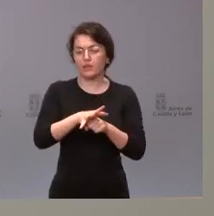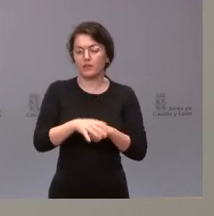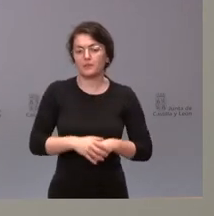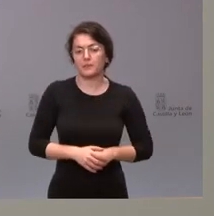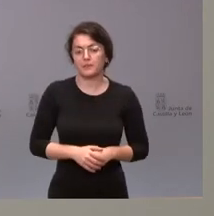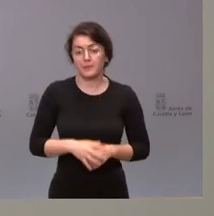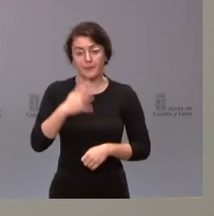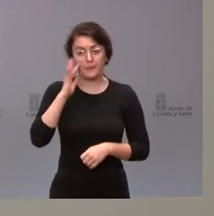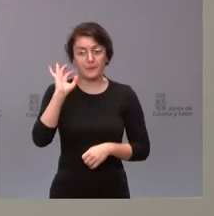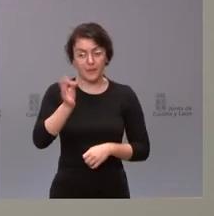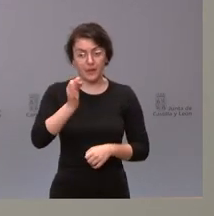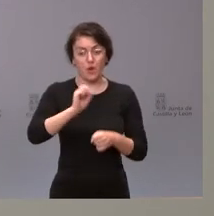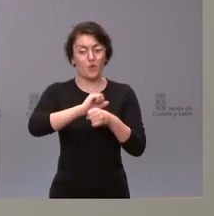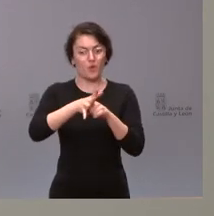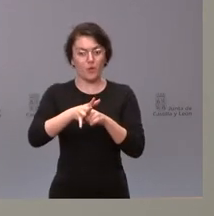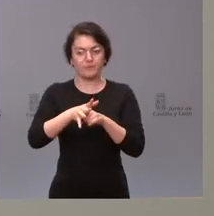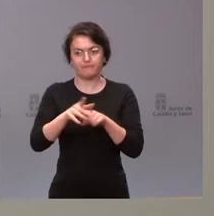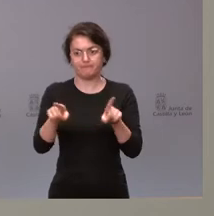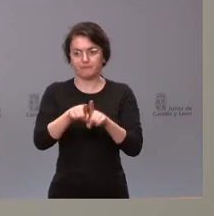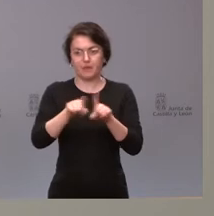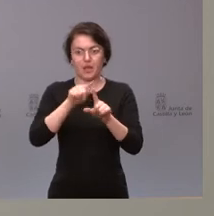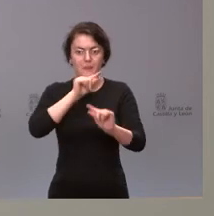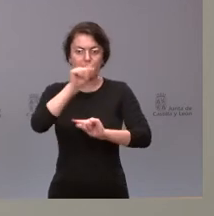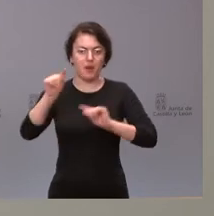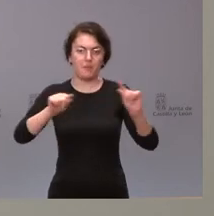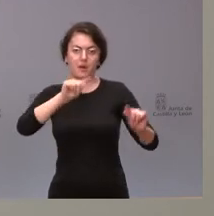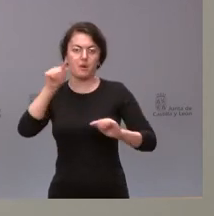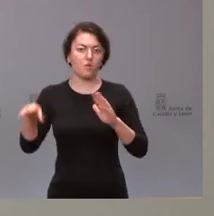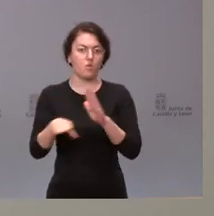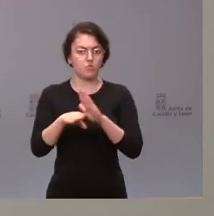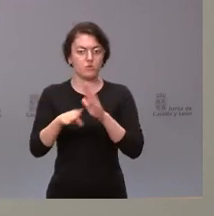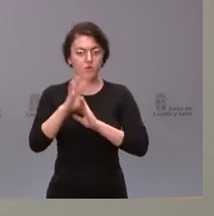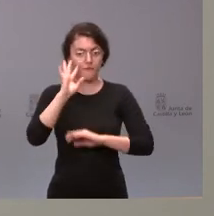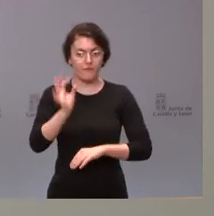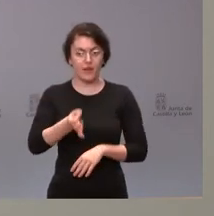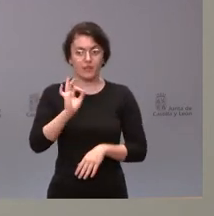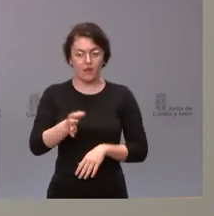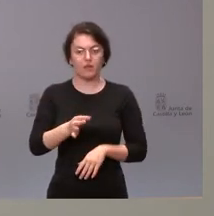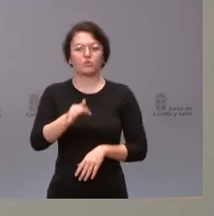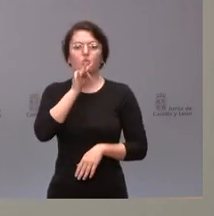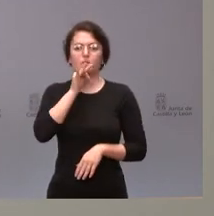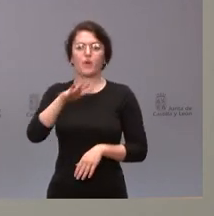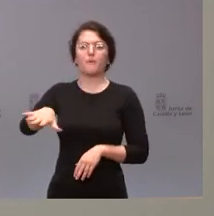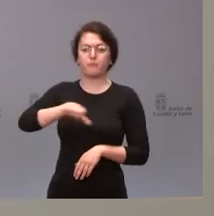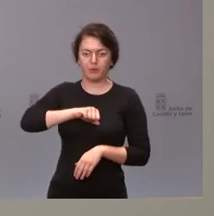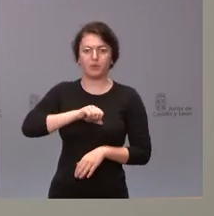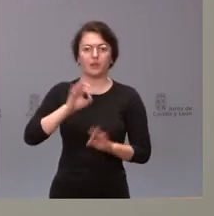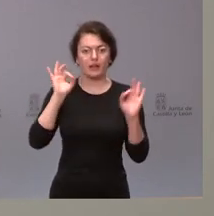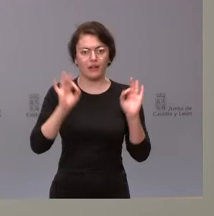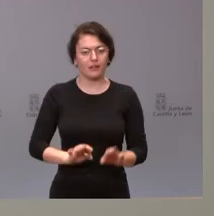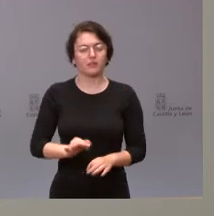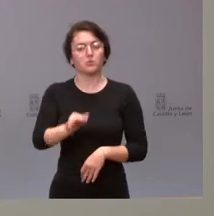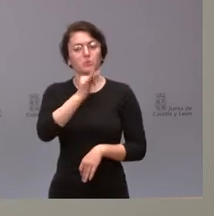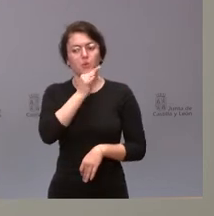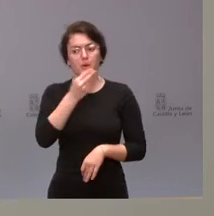Es verdad que el COVID sigue entre nosotros, sigue habiendo contagios, sigue habiendo